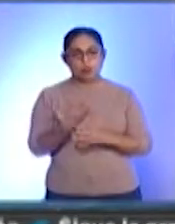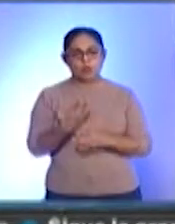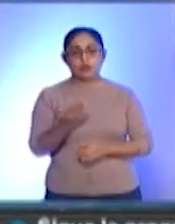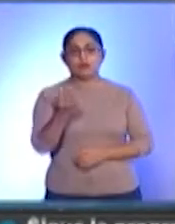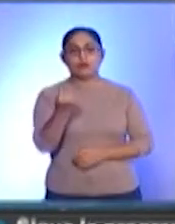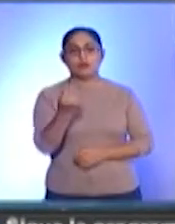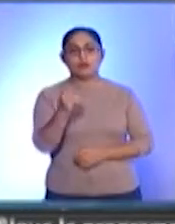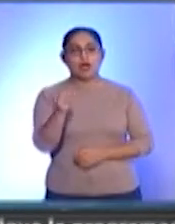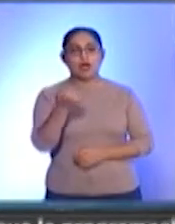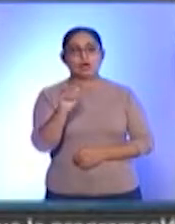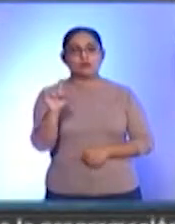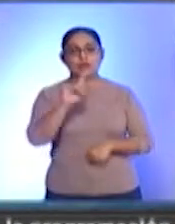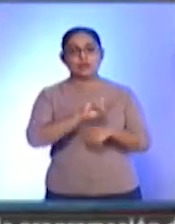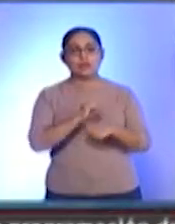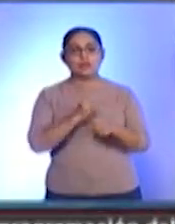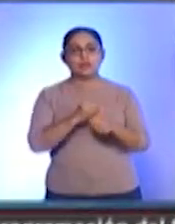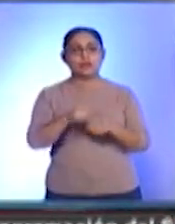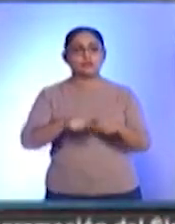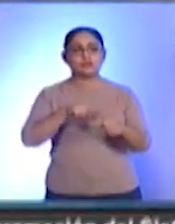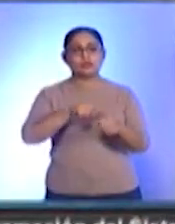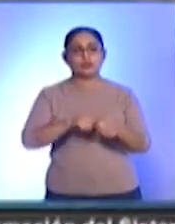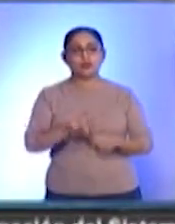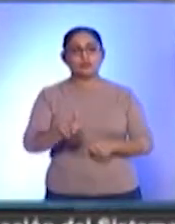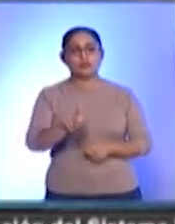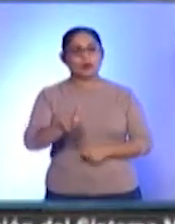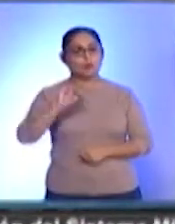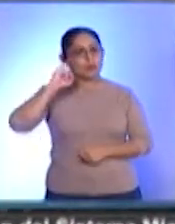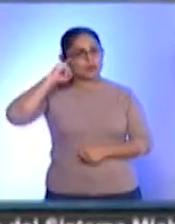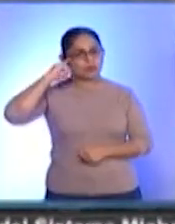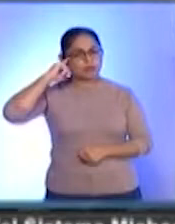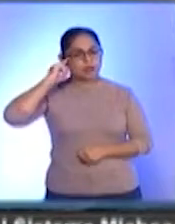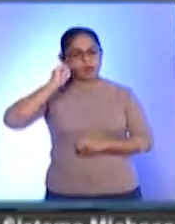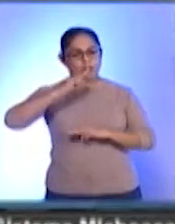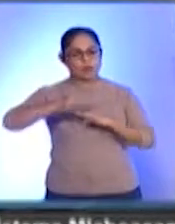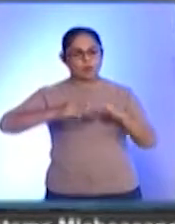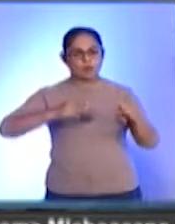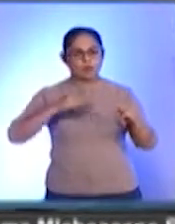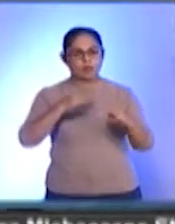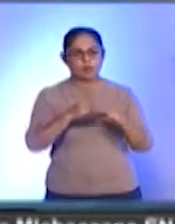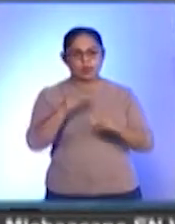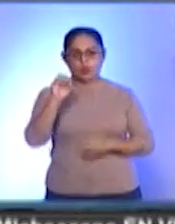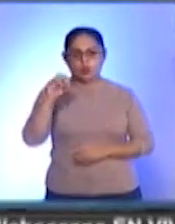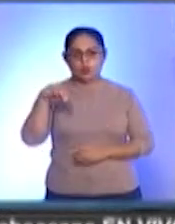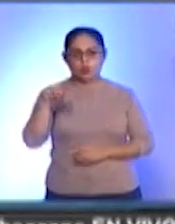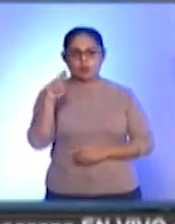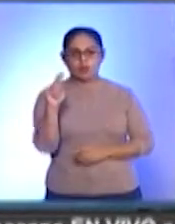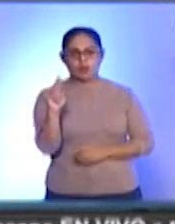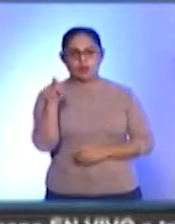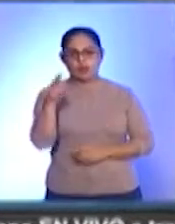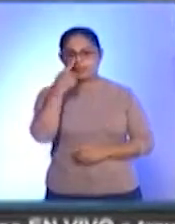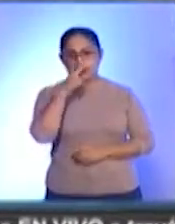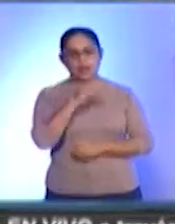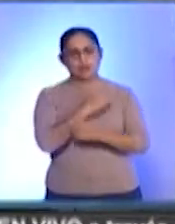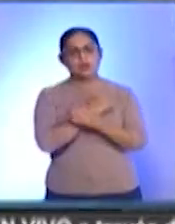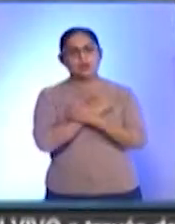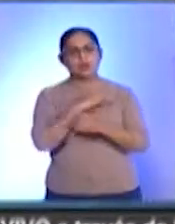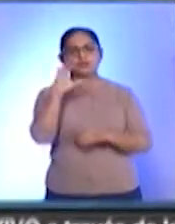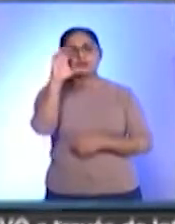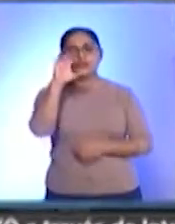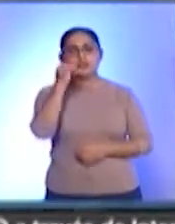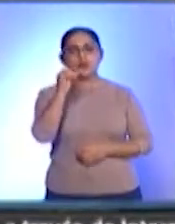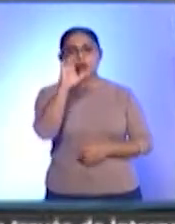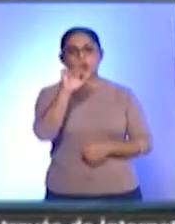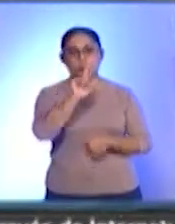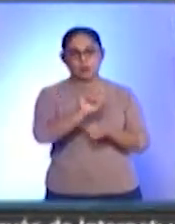agosto se conmemora el Día Internacional de los Pueblos Indígenas del Mundo. La Organización de las Naciones Unidas para la Educación, la Ciencia y la